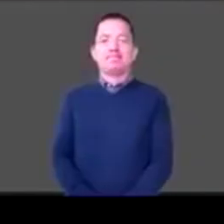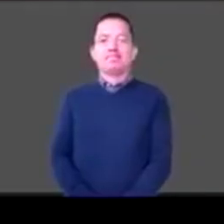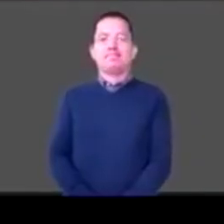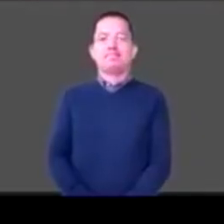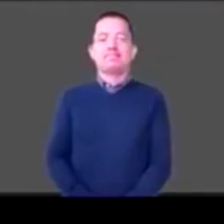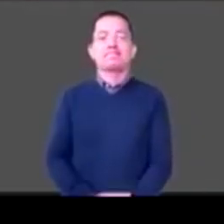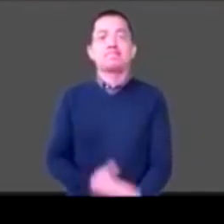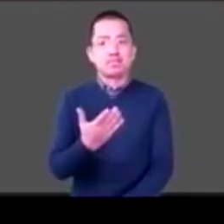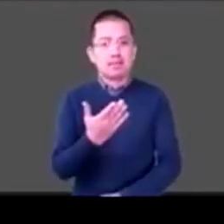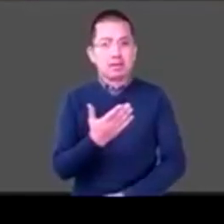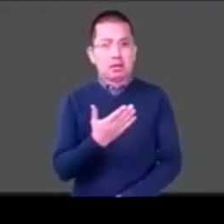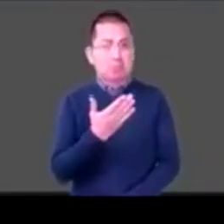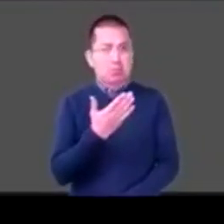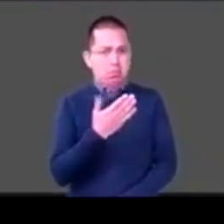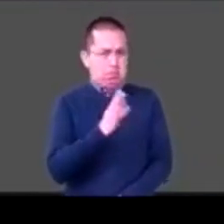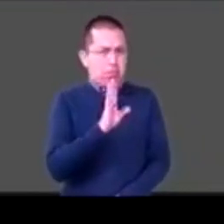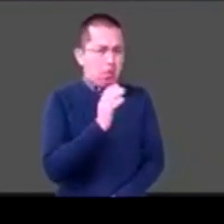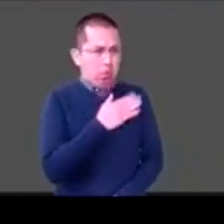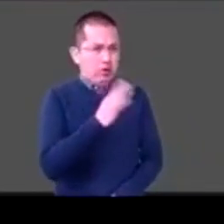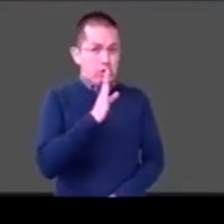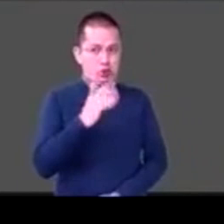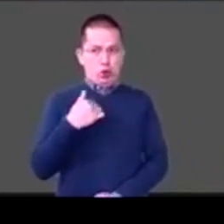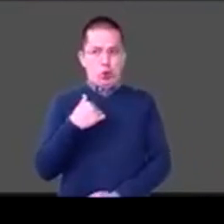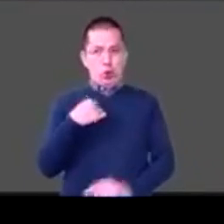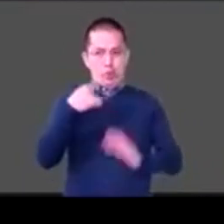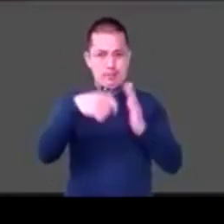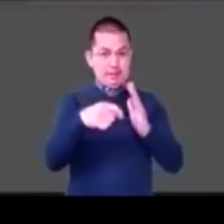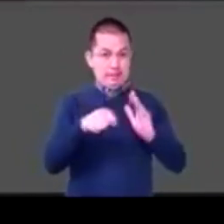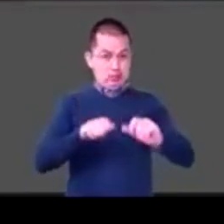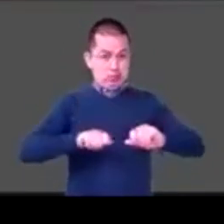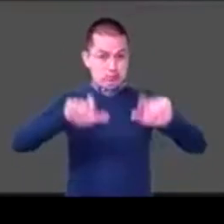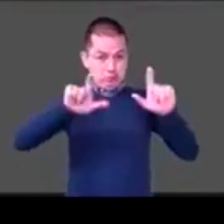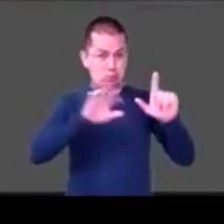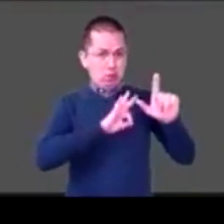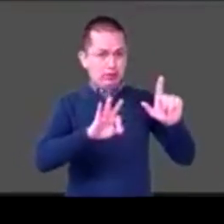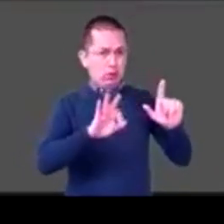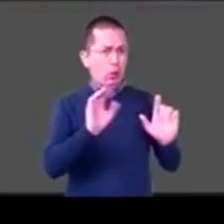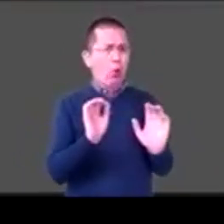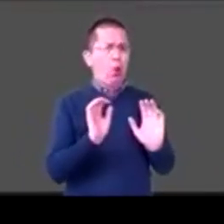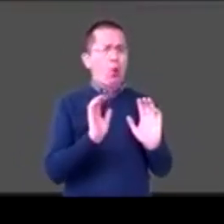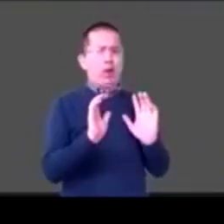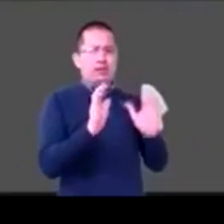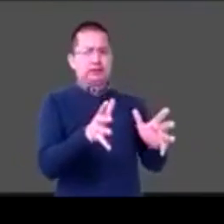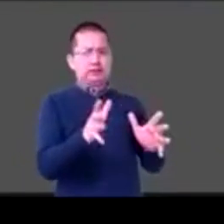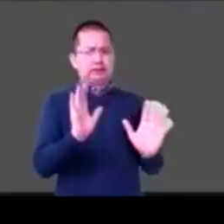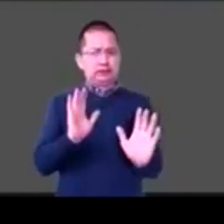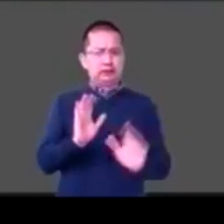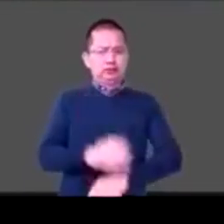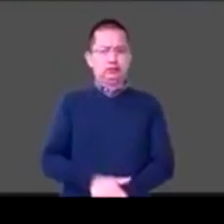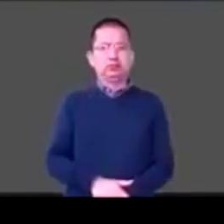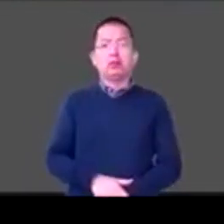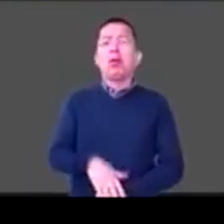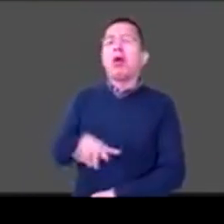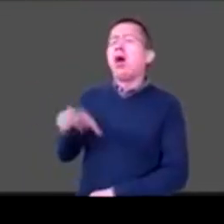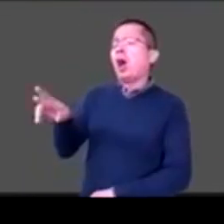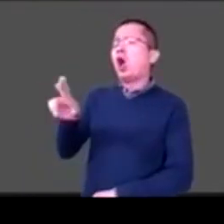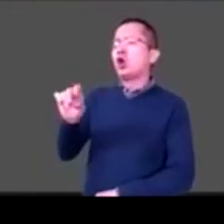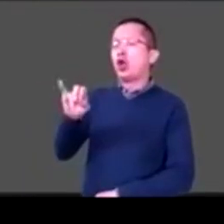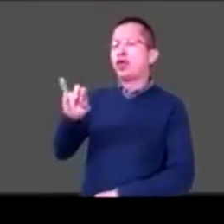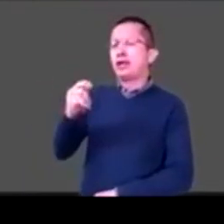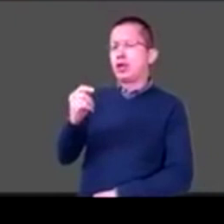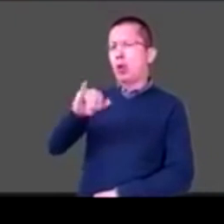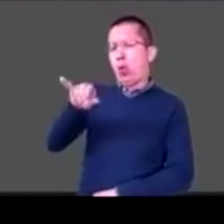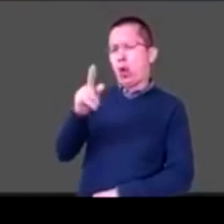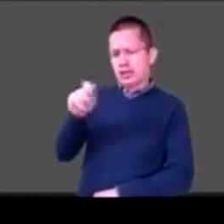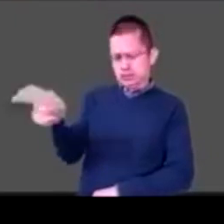que te pueden asistir Rodrigo o Joaquín Está bien Ok Está bien Sin el video